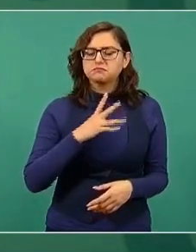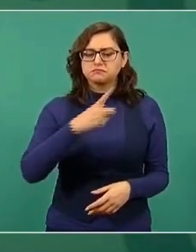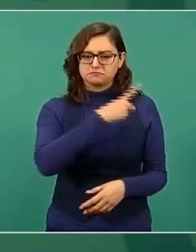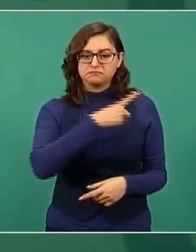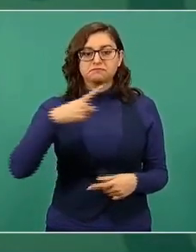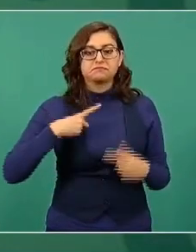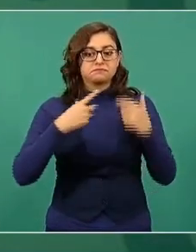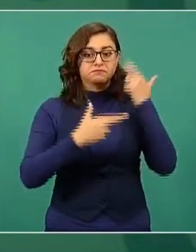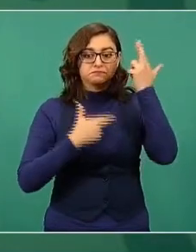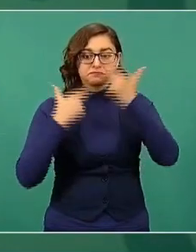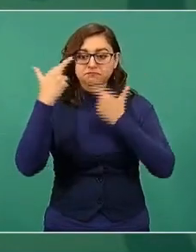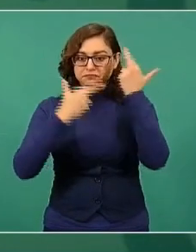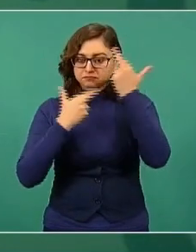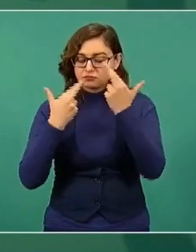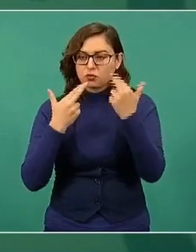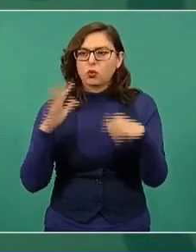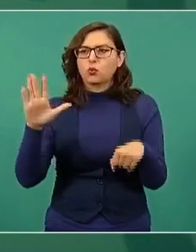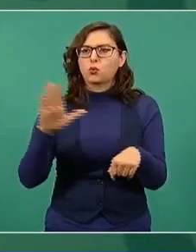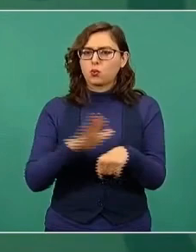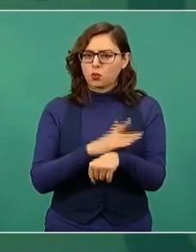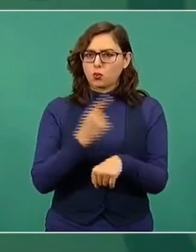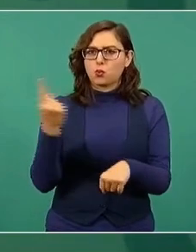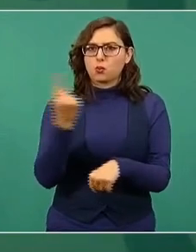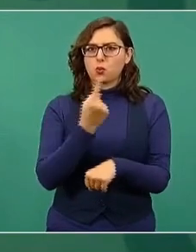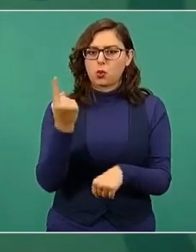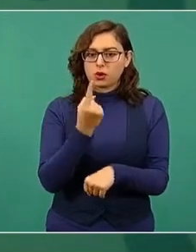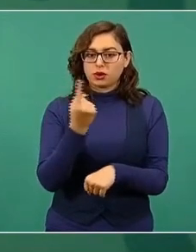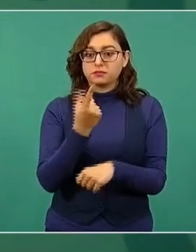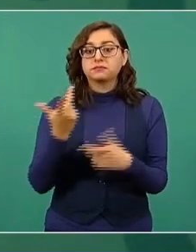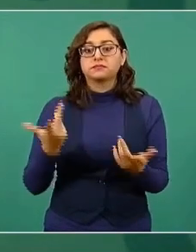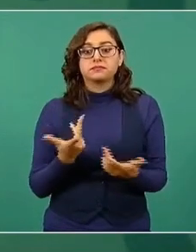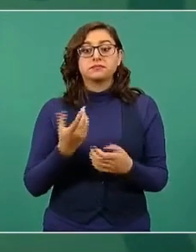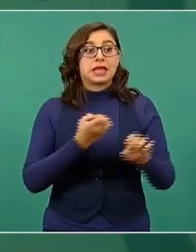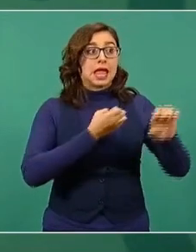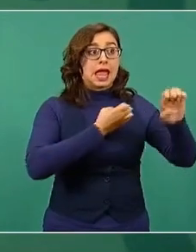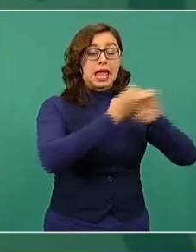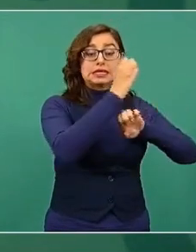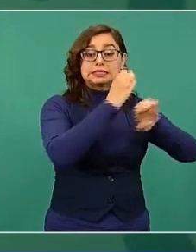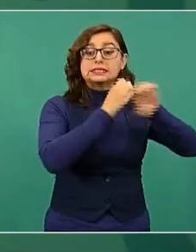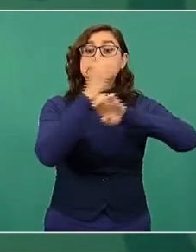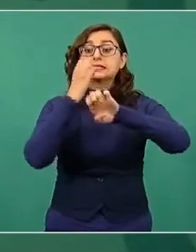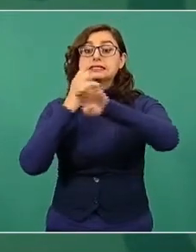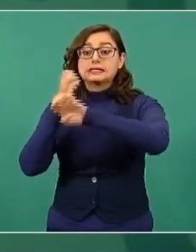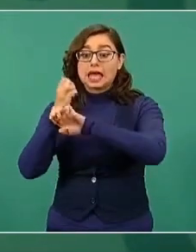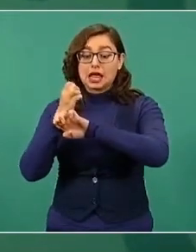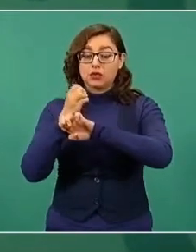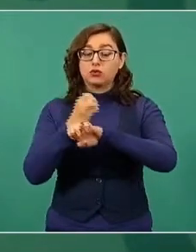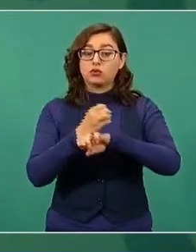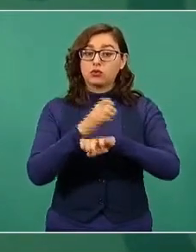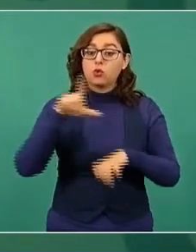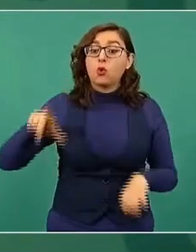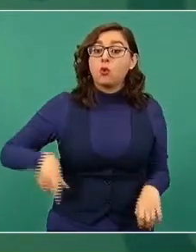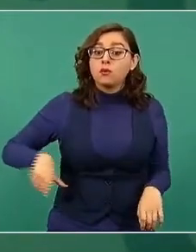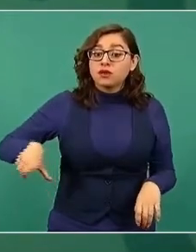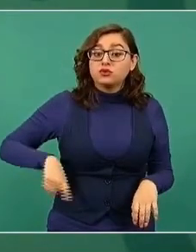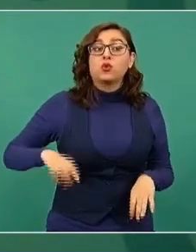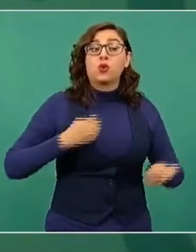estatales, los DIF de los estados, aquí en la ciudad,